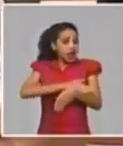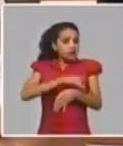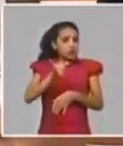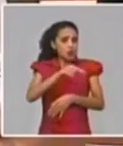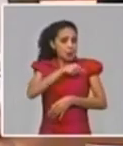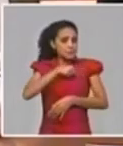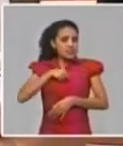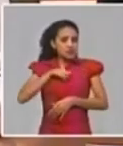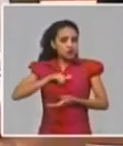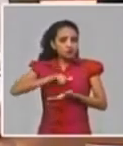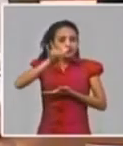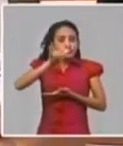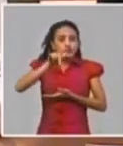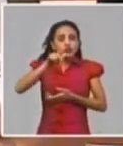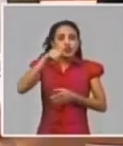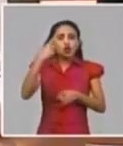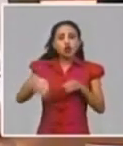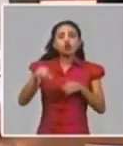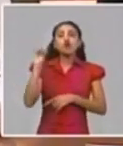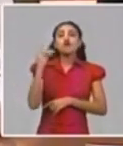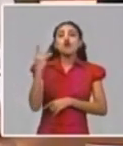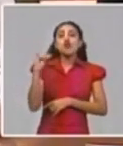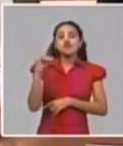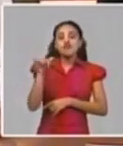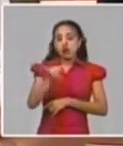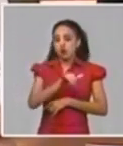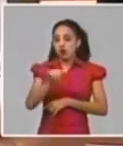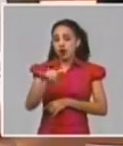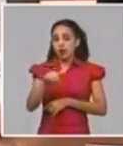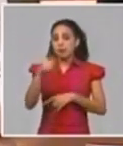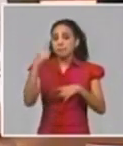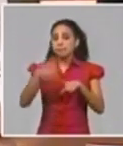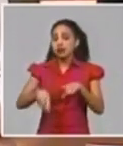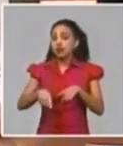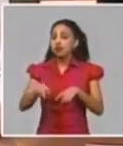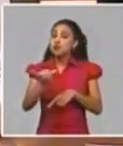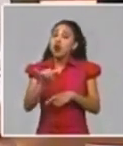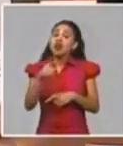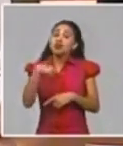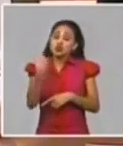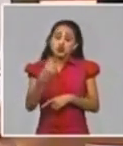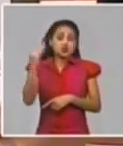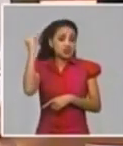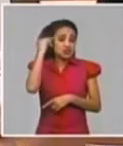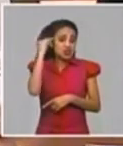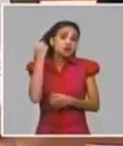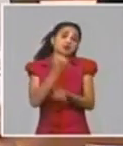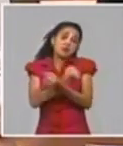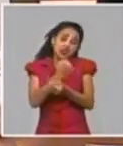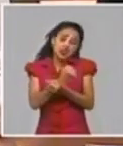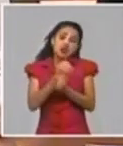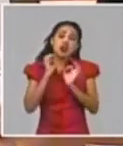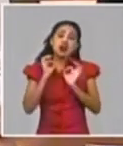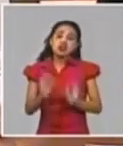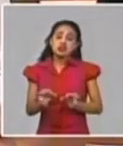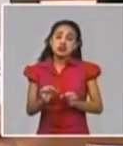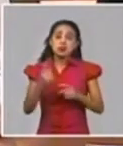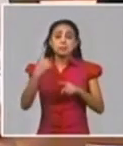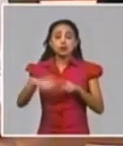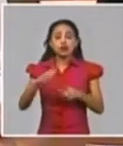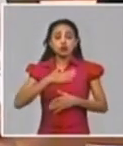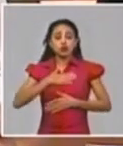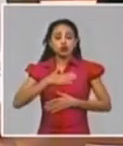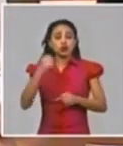misiones en Bolivia. Pero eso también son de los riesgos que se corren, pero la labor